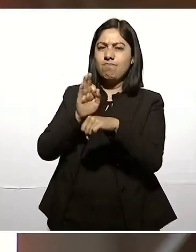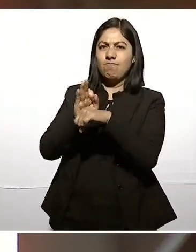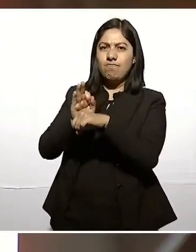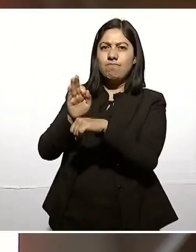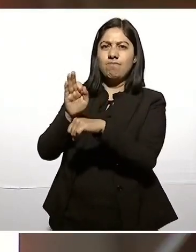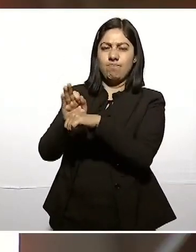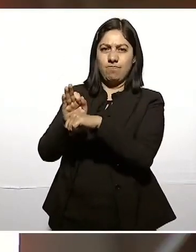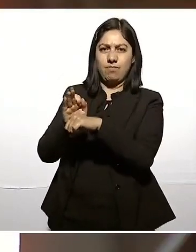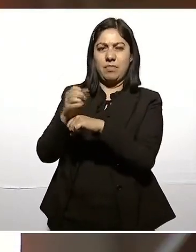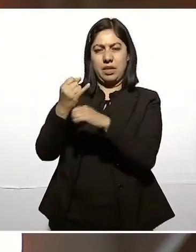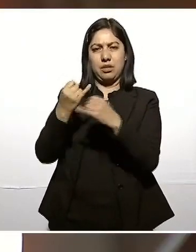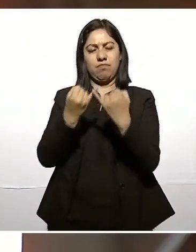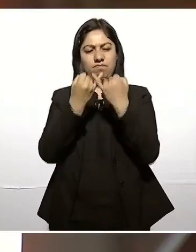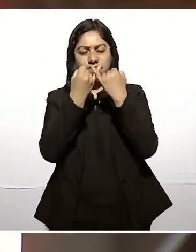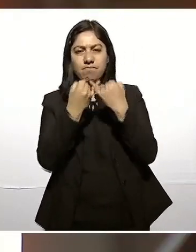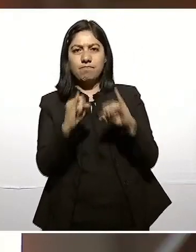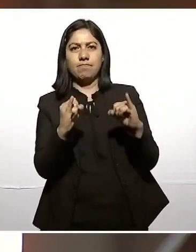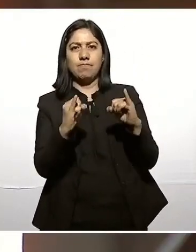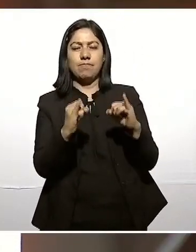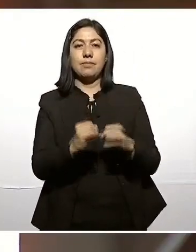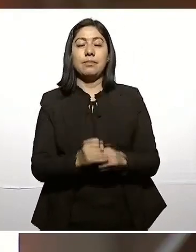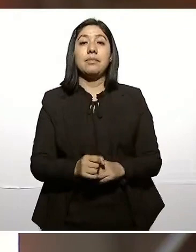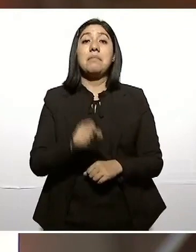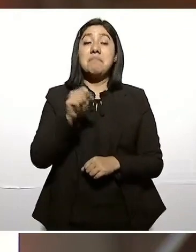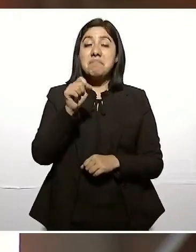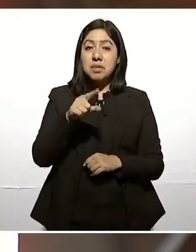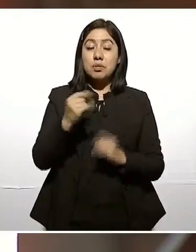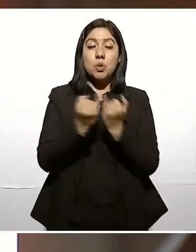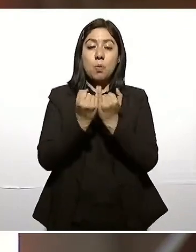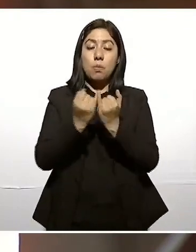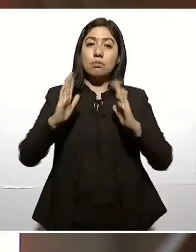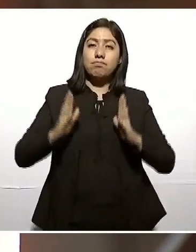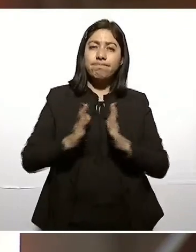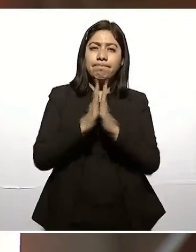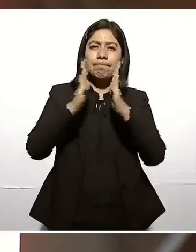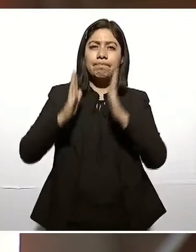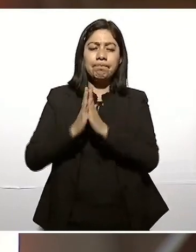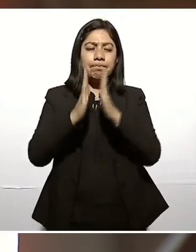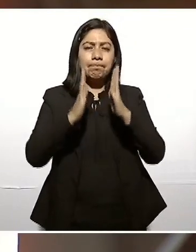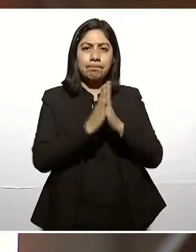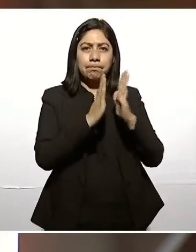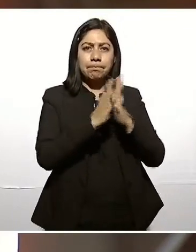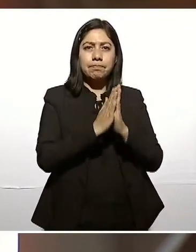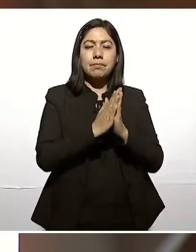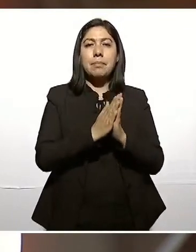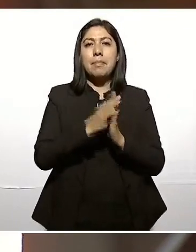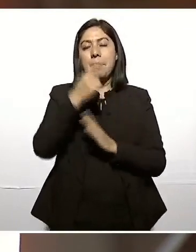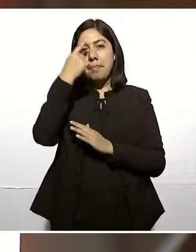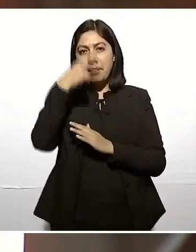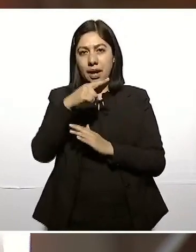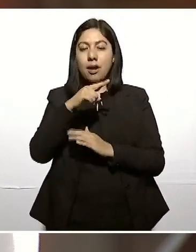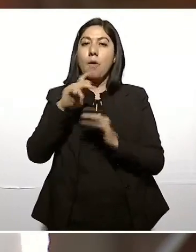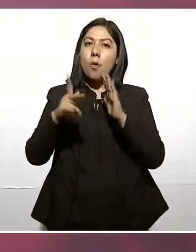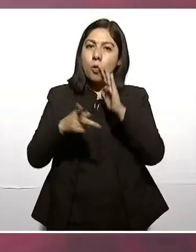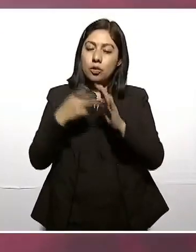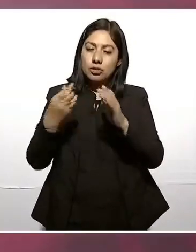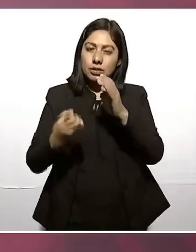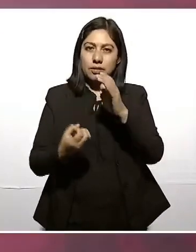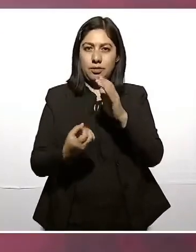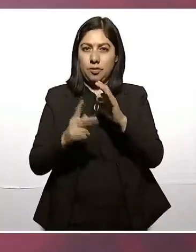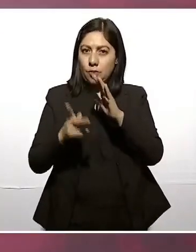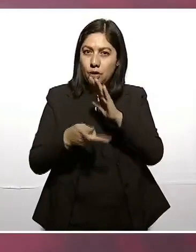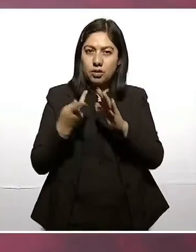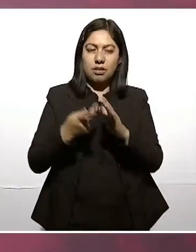independencia. Se participó también para, de nuevo, expulsar